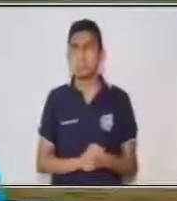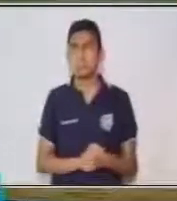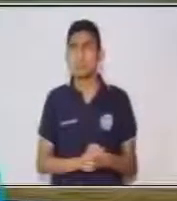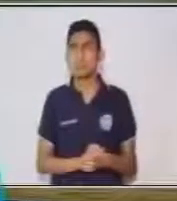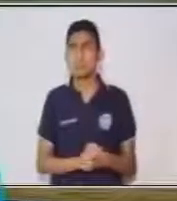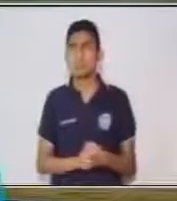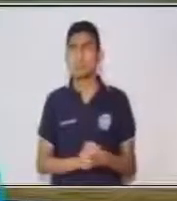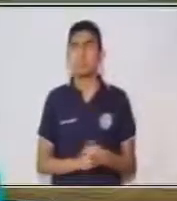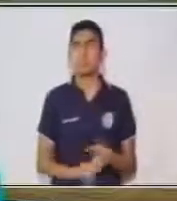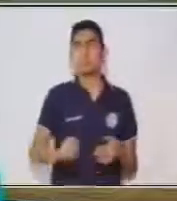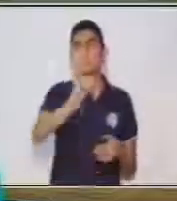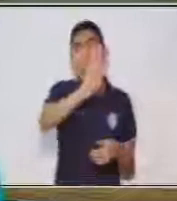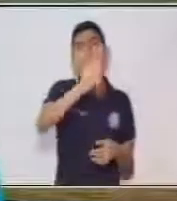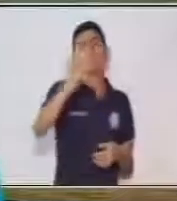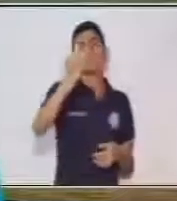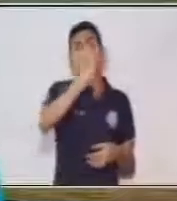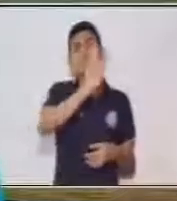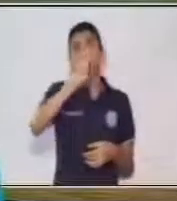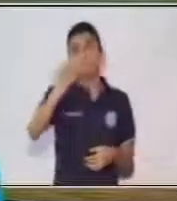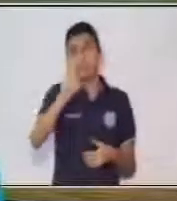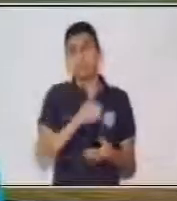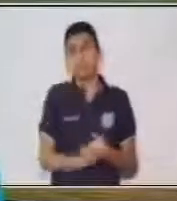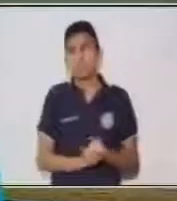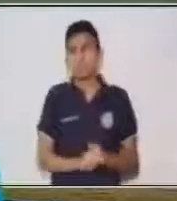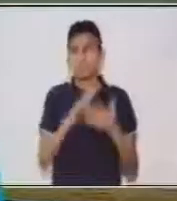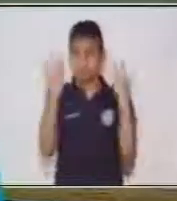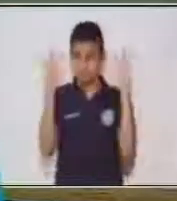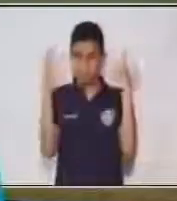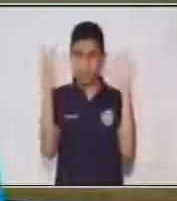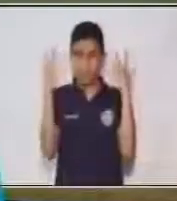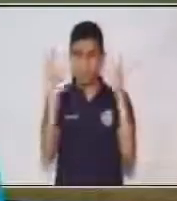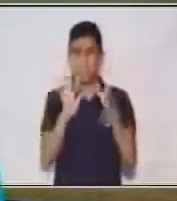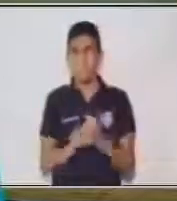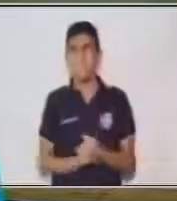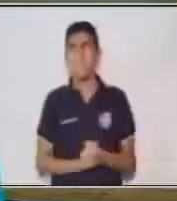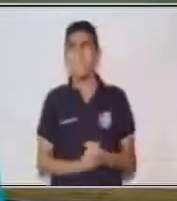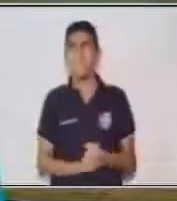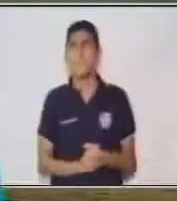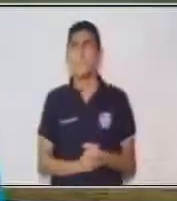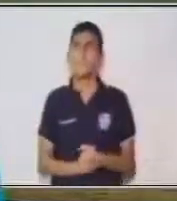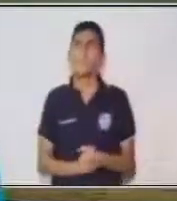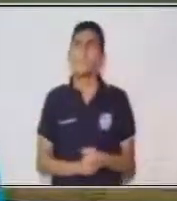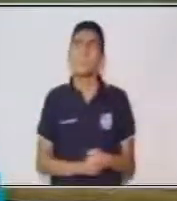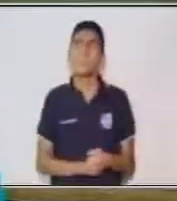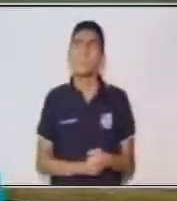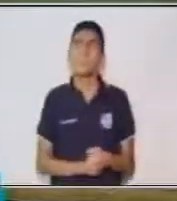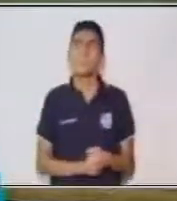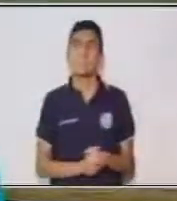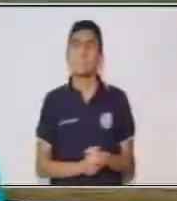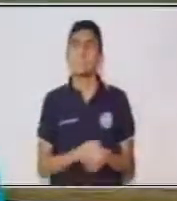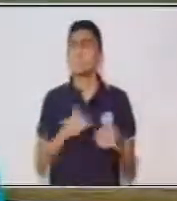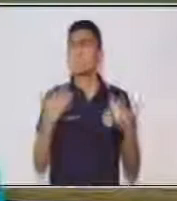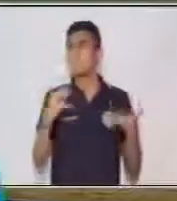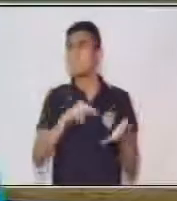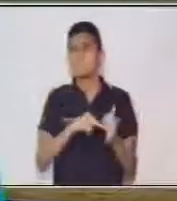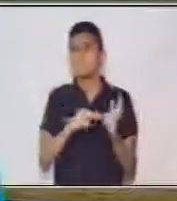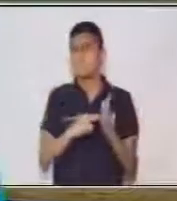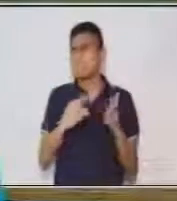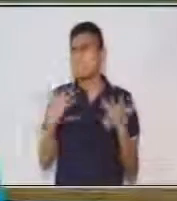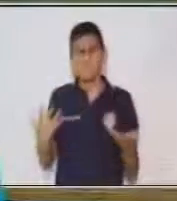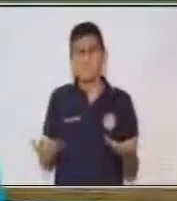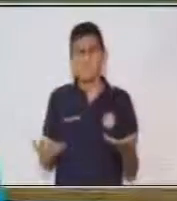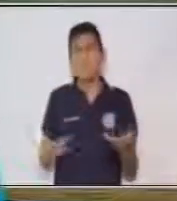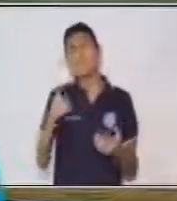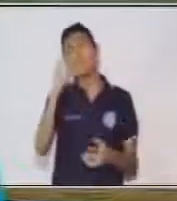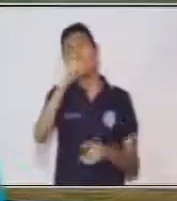treinta y uno. Muy bien. Excelente. Esto quiere decir que